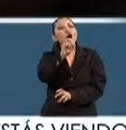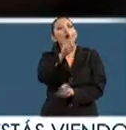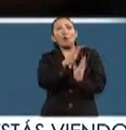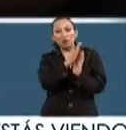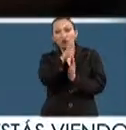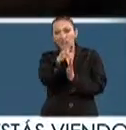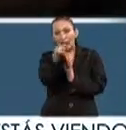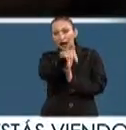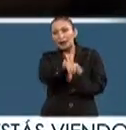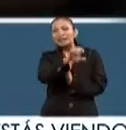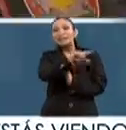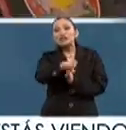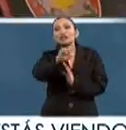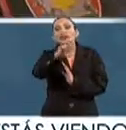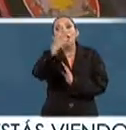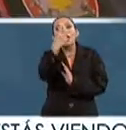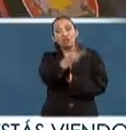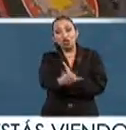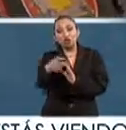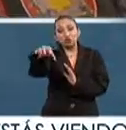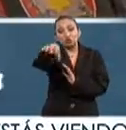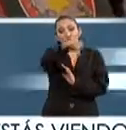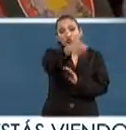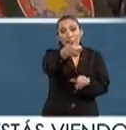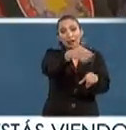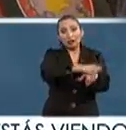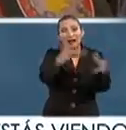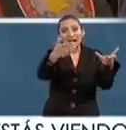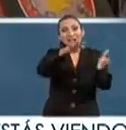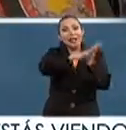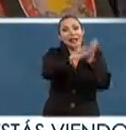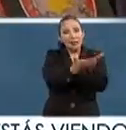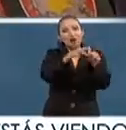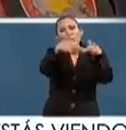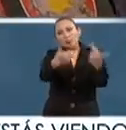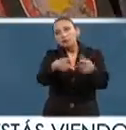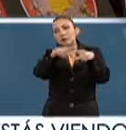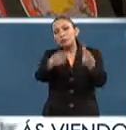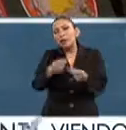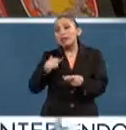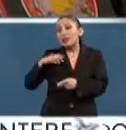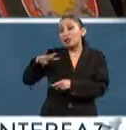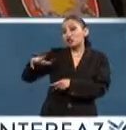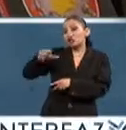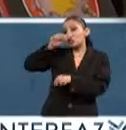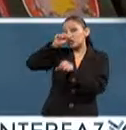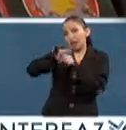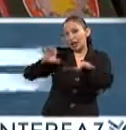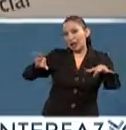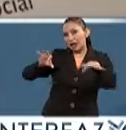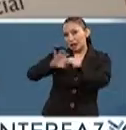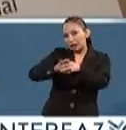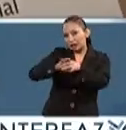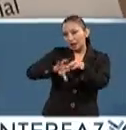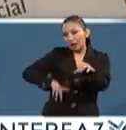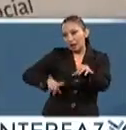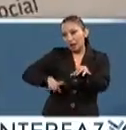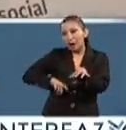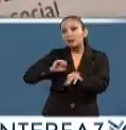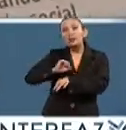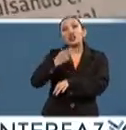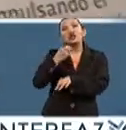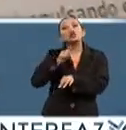compuesta de 162 unidades administrativas editoras, representantes de 18 secretarías de estado, 68